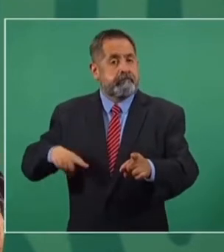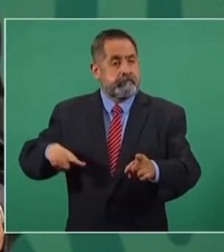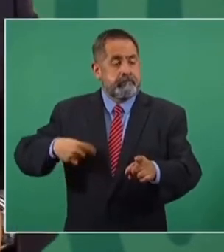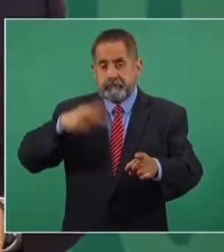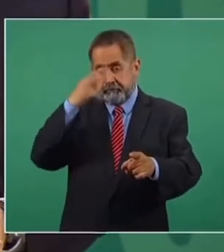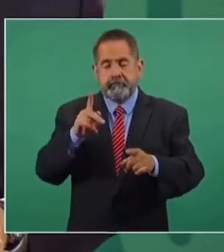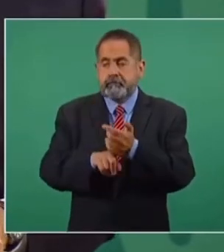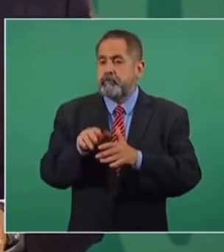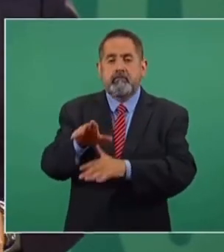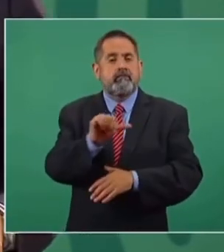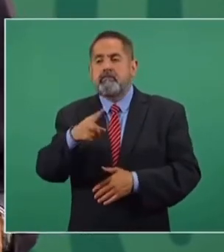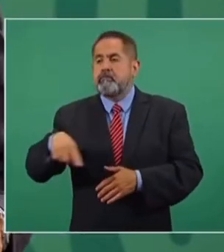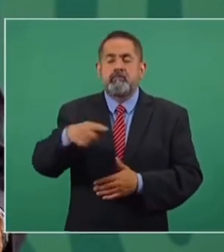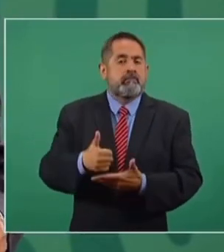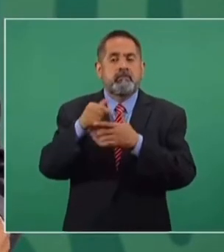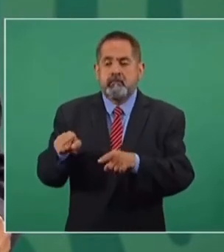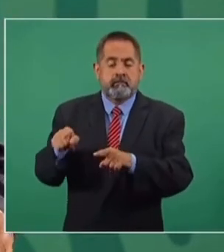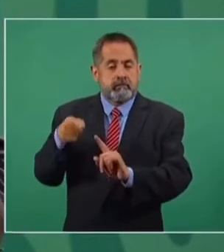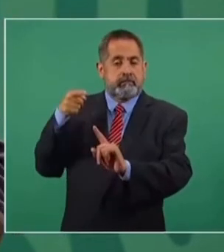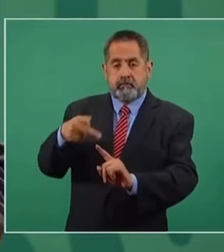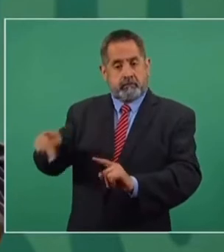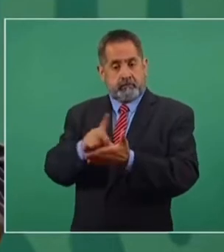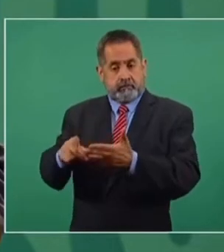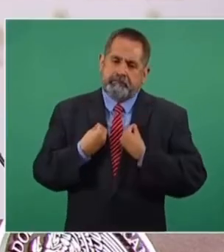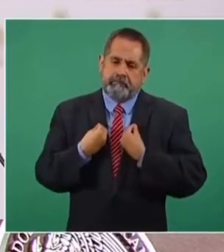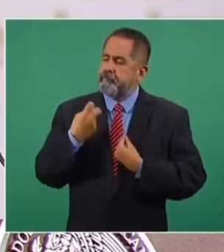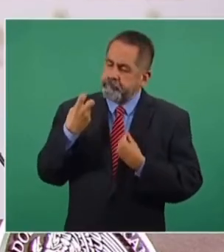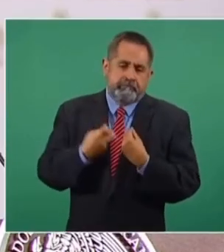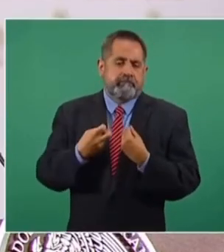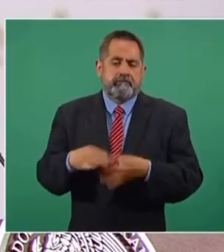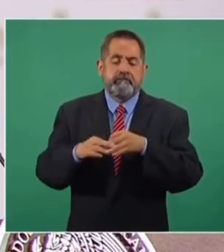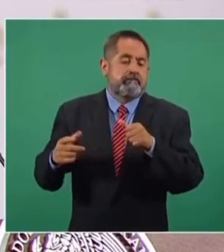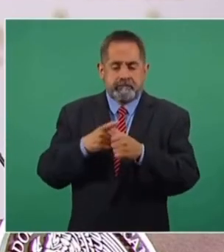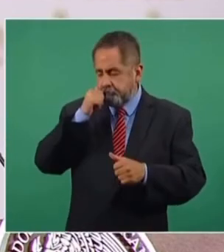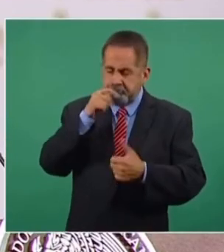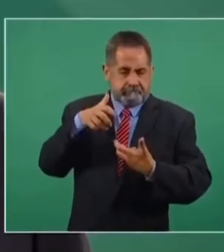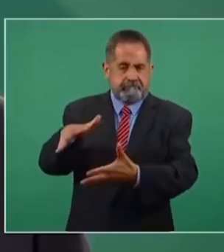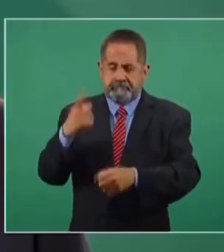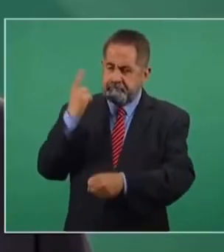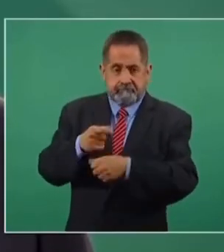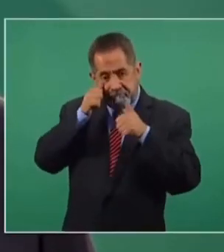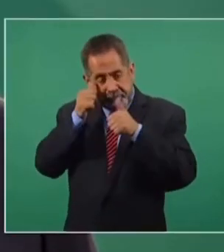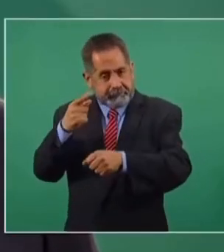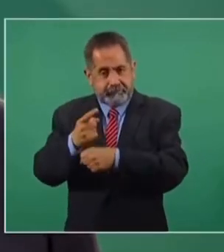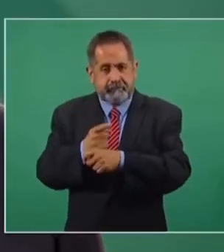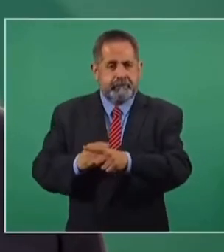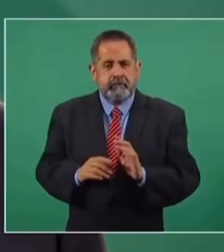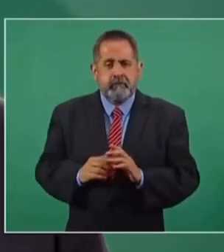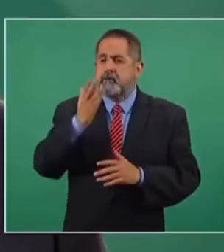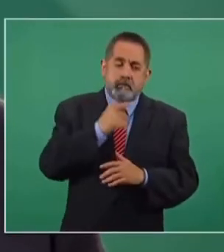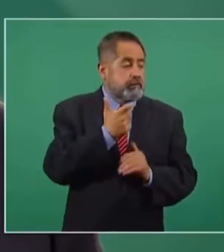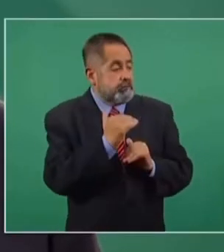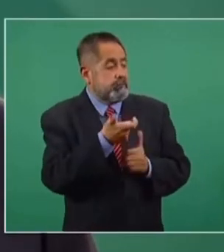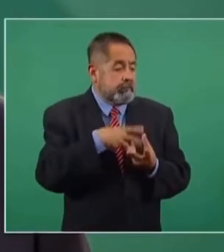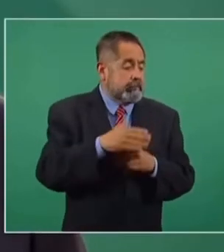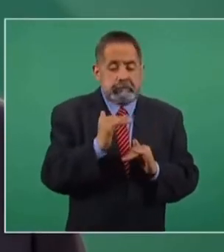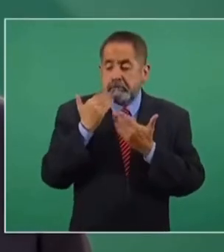que ver con el principal de los derechos humanos, que es el derecho a la vida, siempre es una prioridad y no tiene